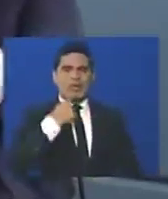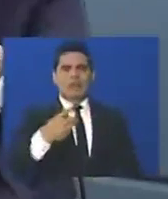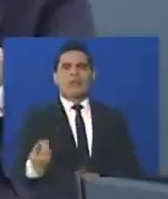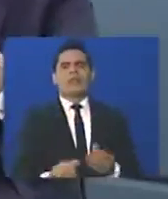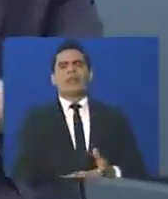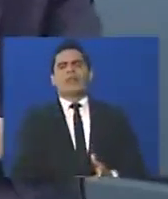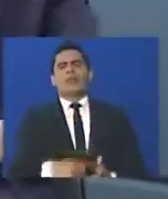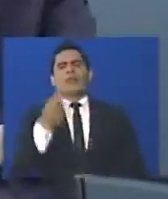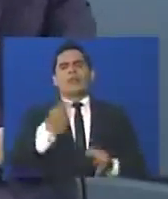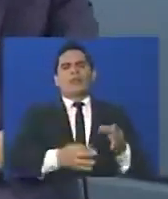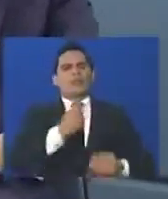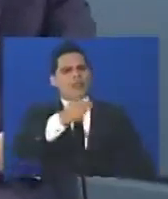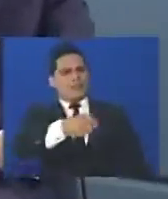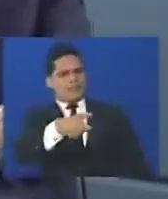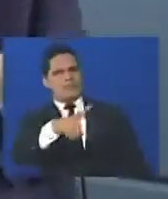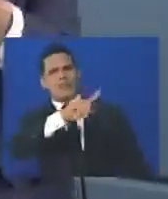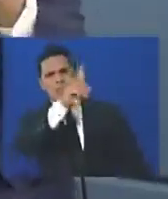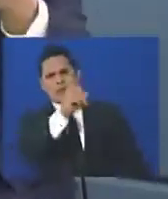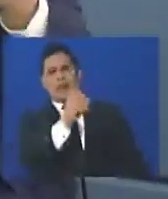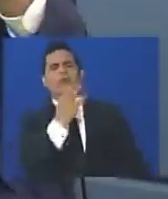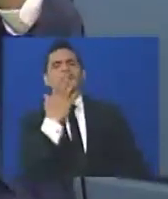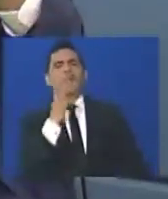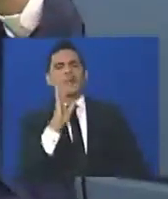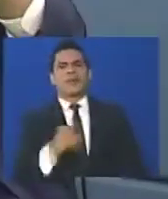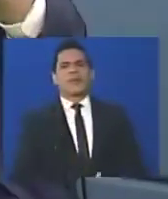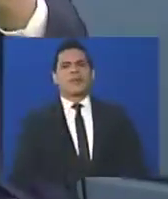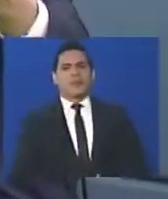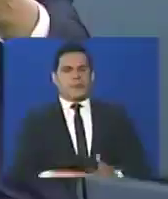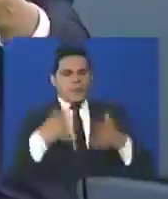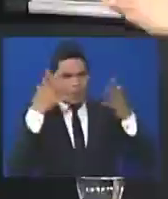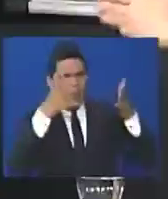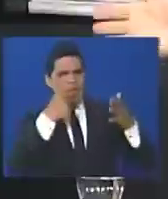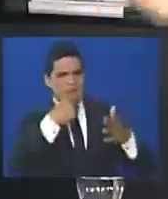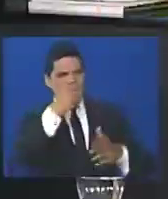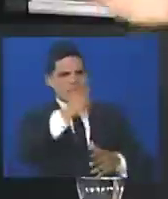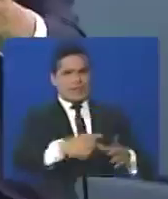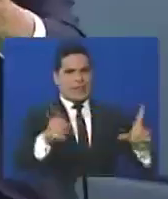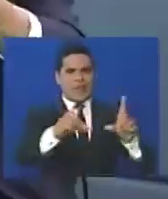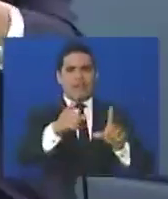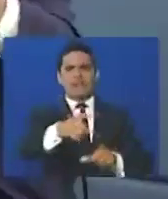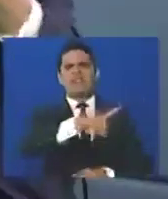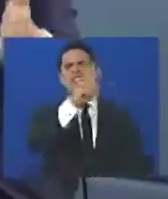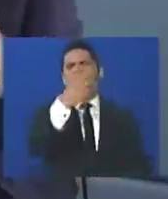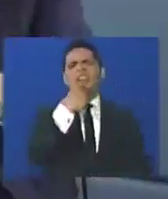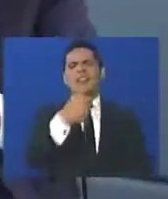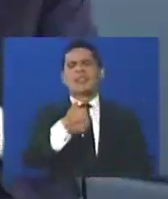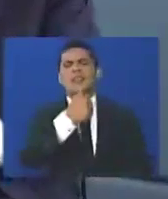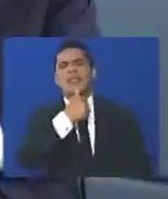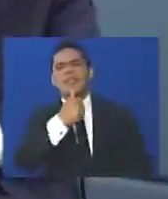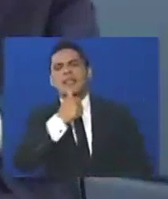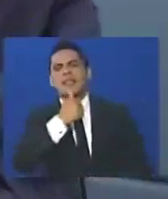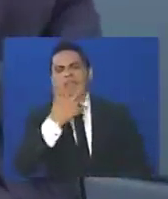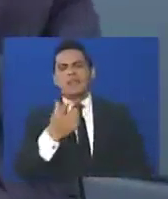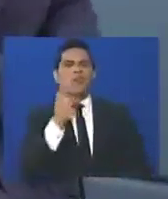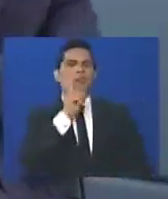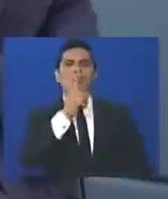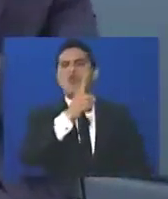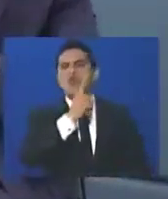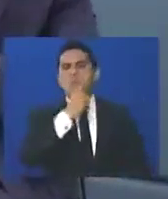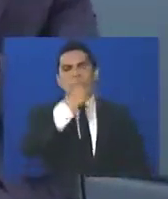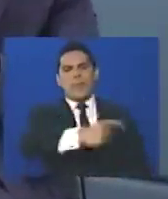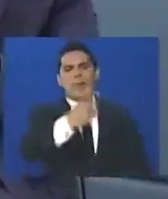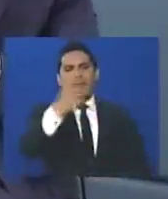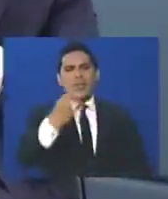magistrados, mira, tú le preguntas, permíteme dirigirme a tu audiencia, yo le pregunto a ustedes, ¿quiénes son los magistrados del Tribunal Supremo de